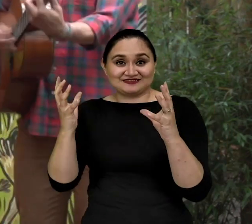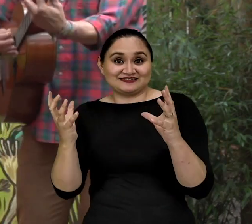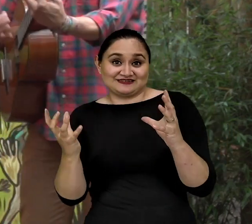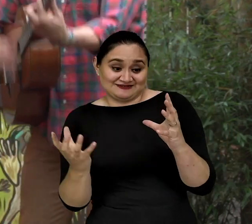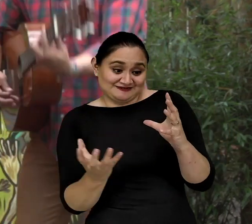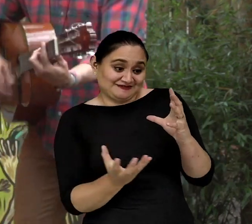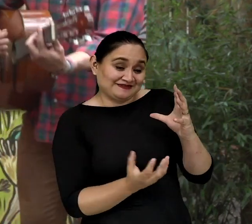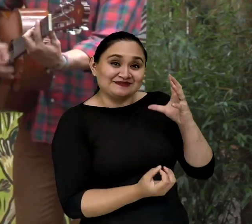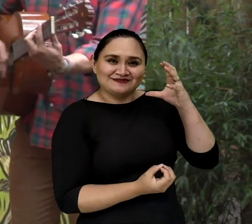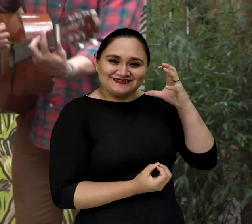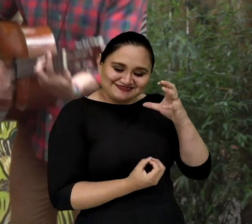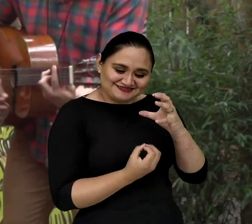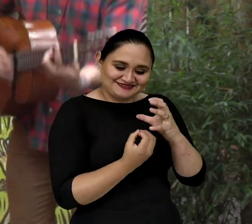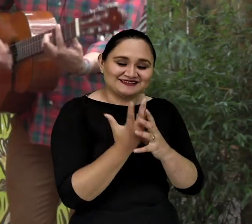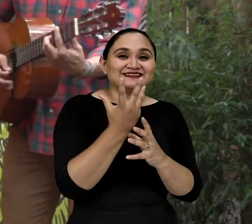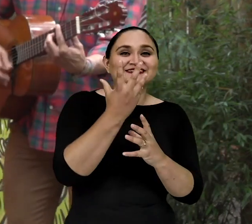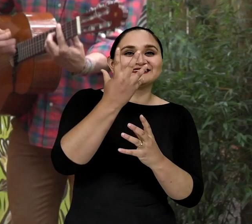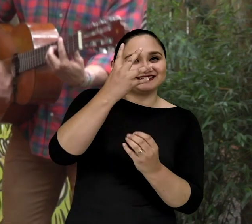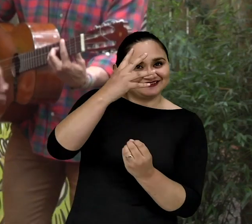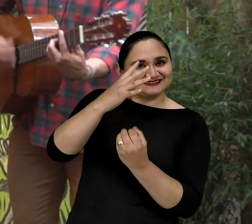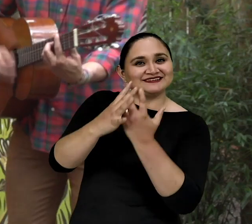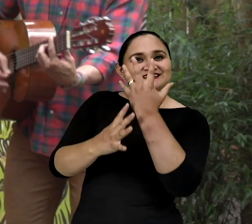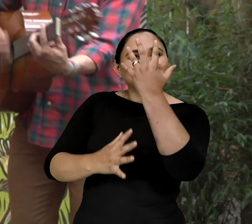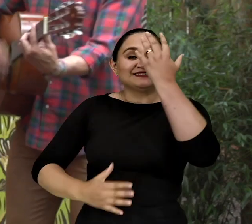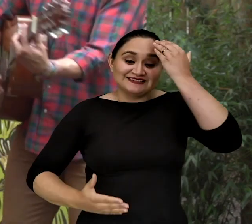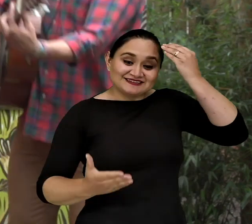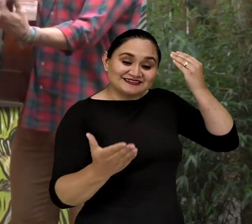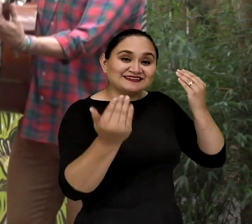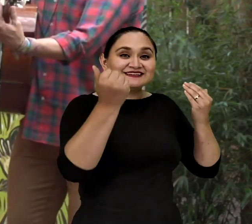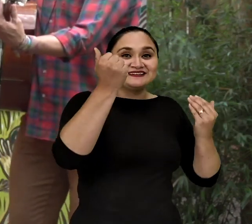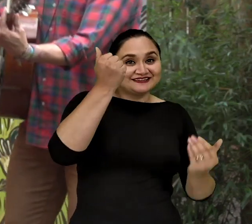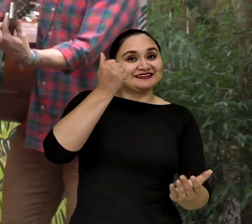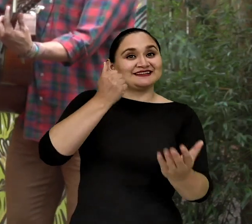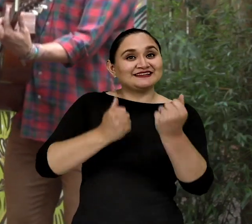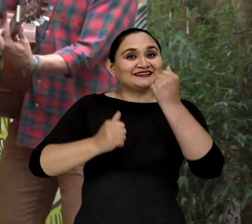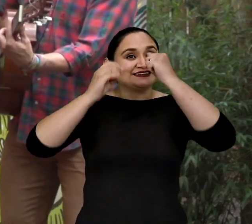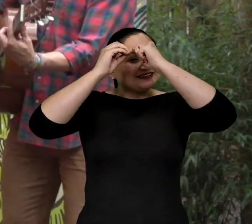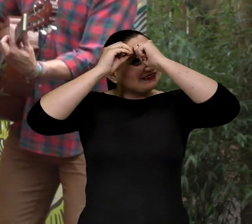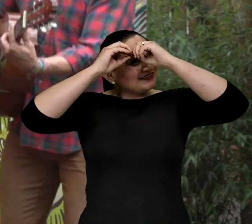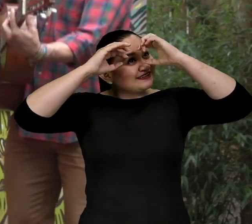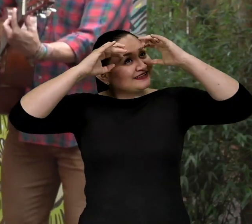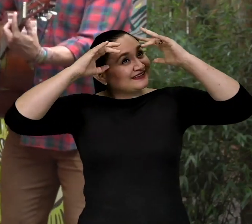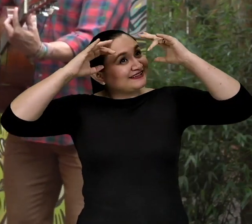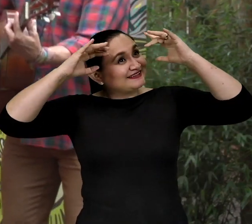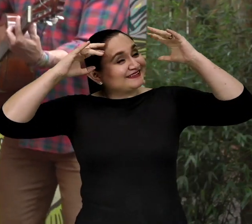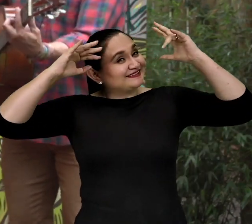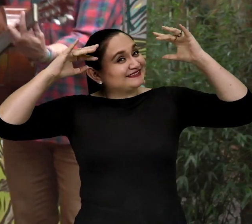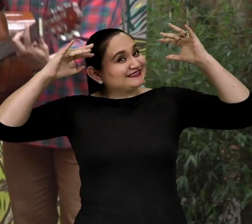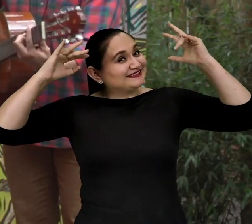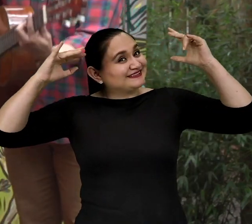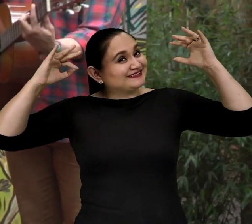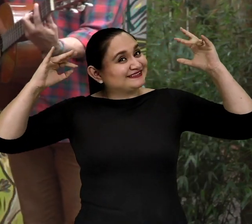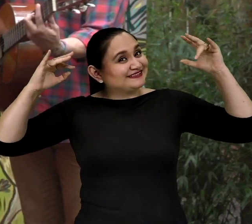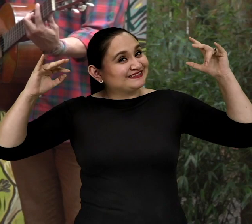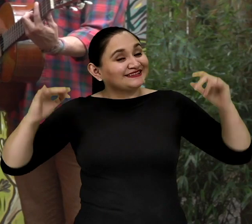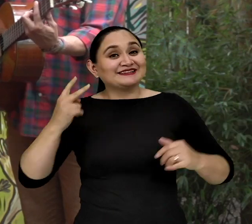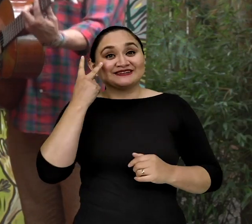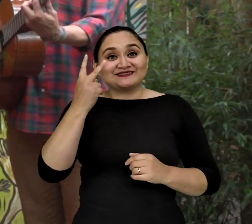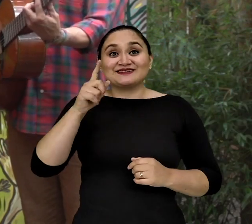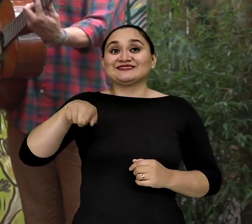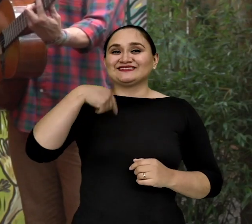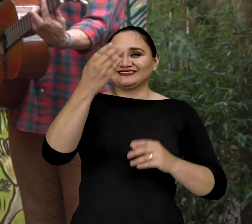-toc-toc-toc-toc-toc-toc-toc-toc-toc-toc-toc-toc-toc-toc